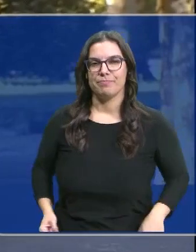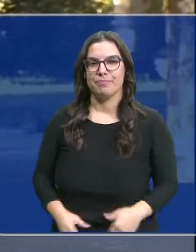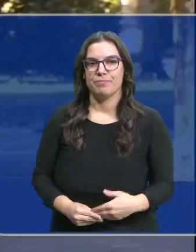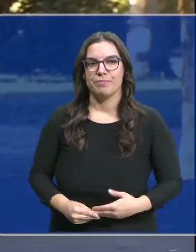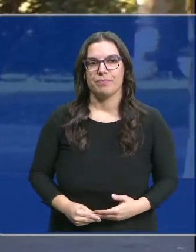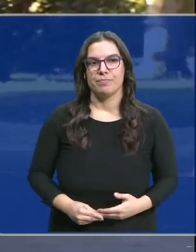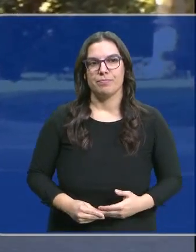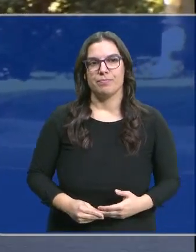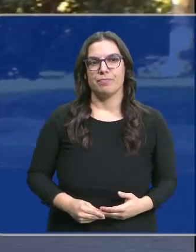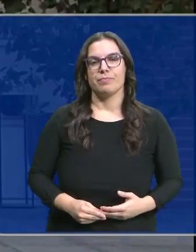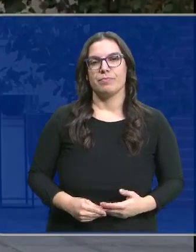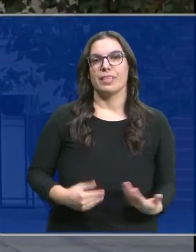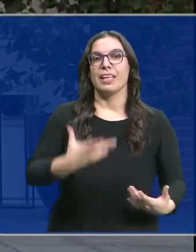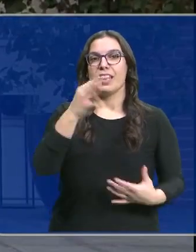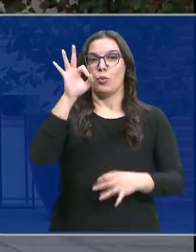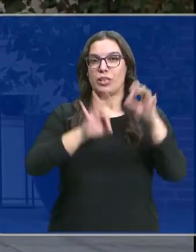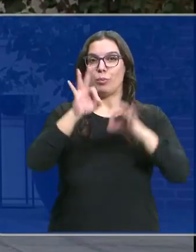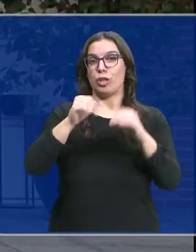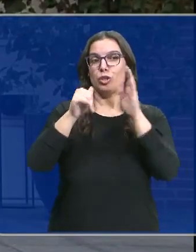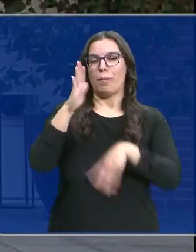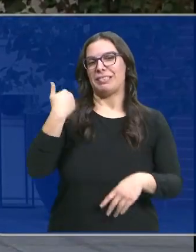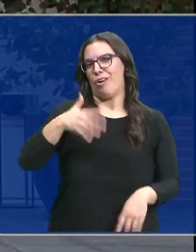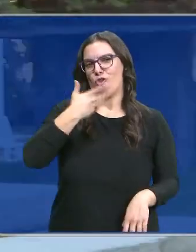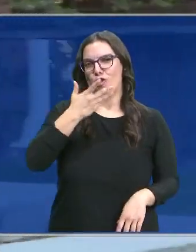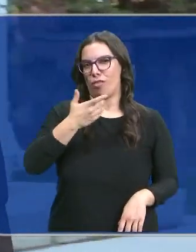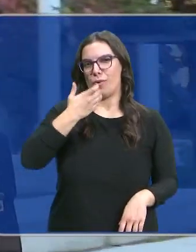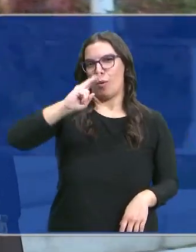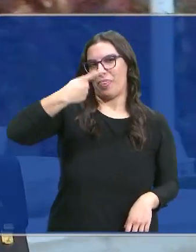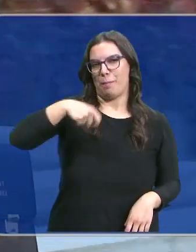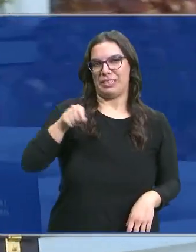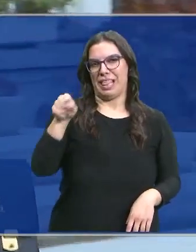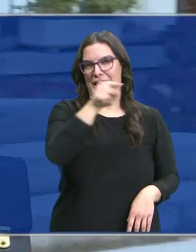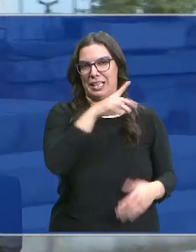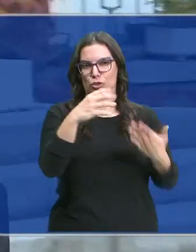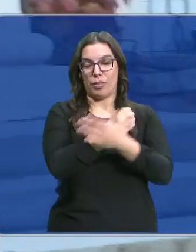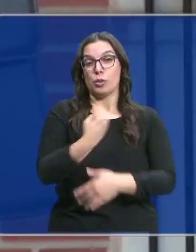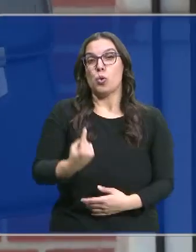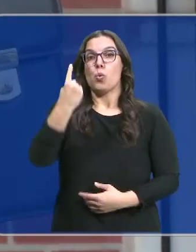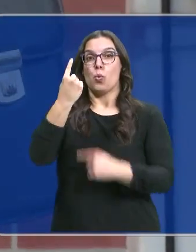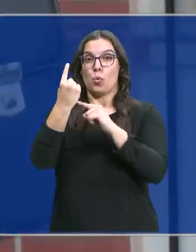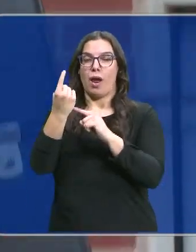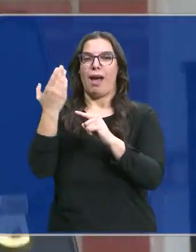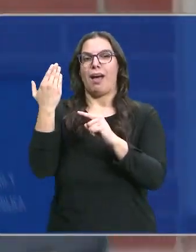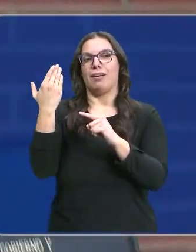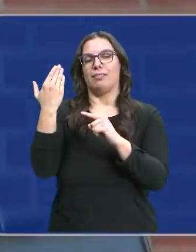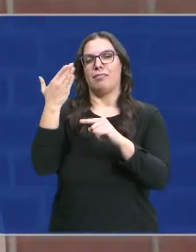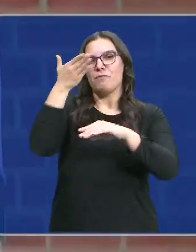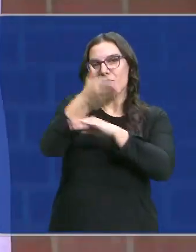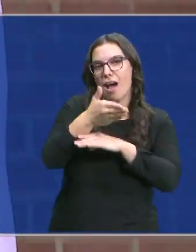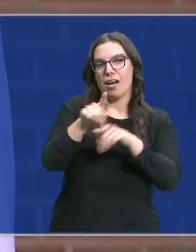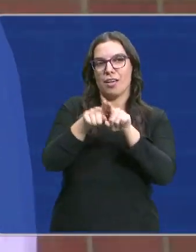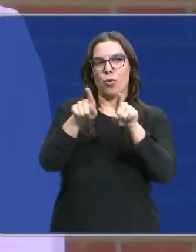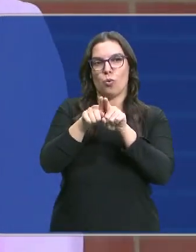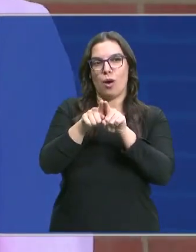Más de la mitad ya conocía el camino como las vicepresidentas, aunque una de ellas, María Jesús Montero, acudía al Palacio